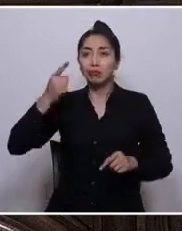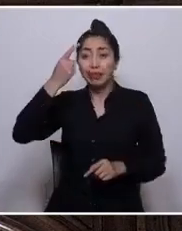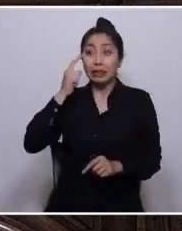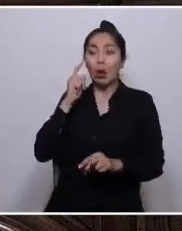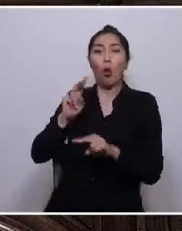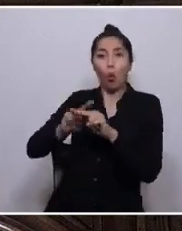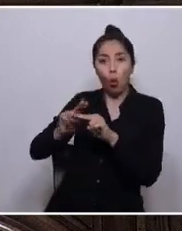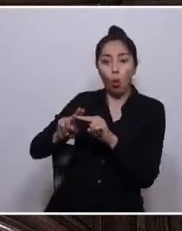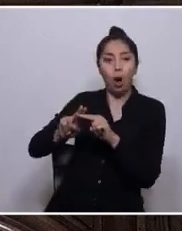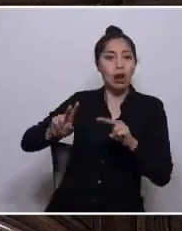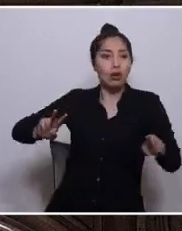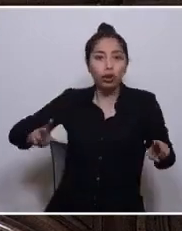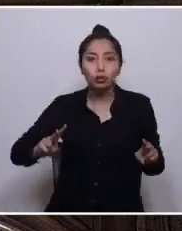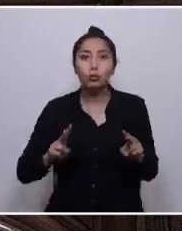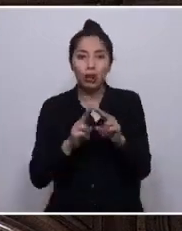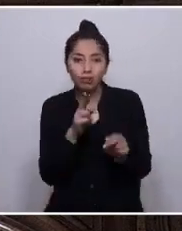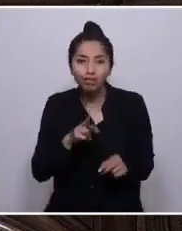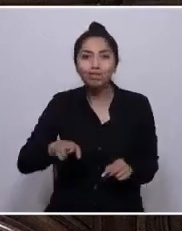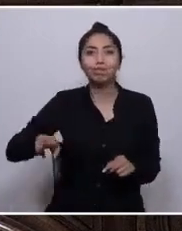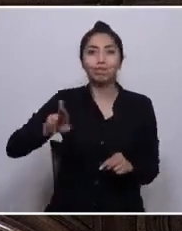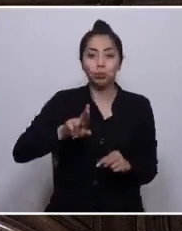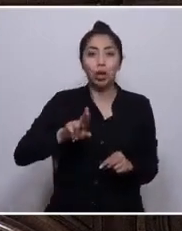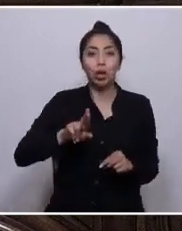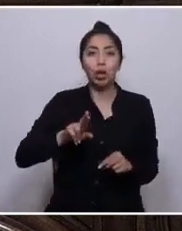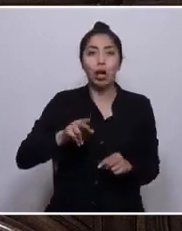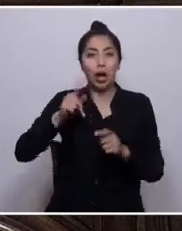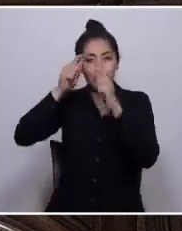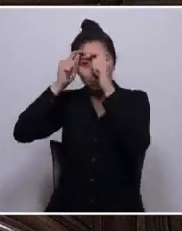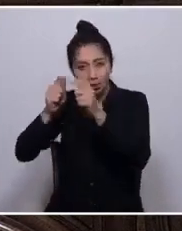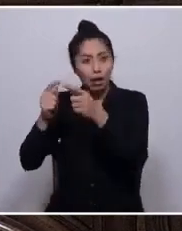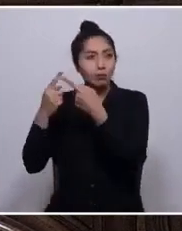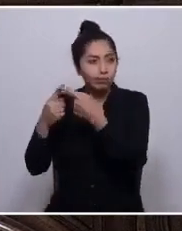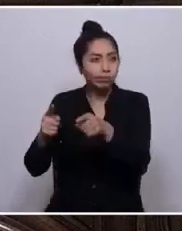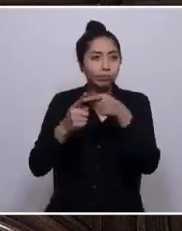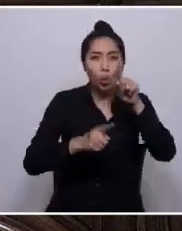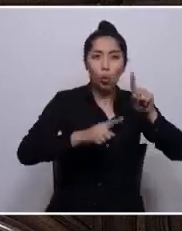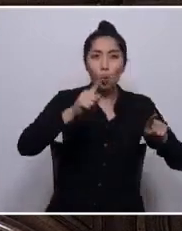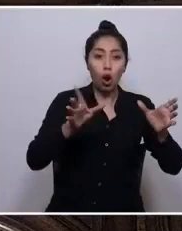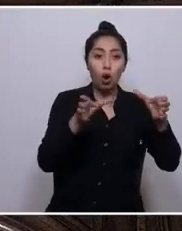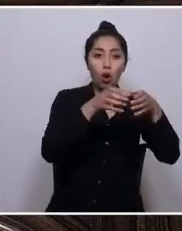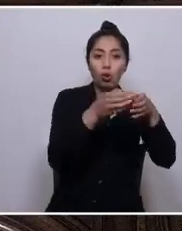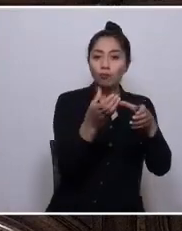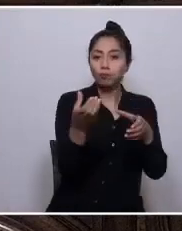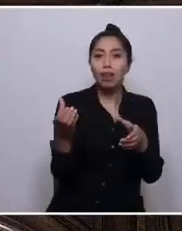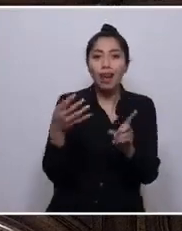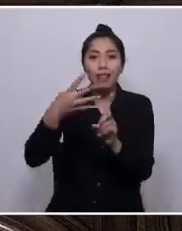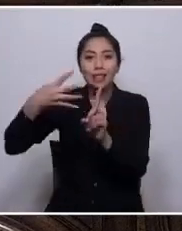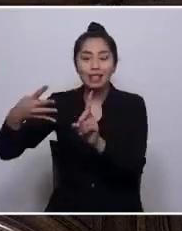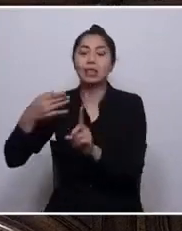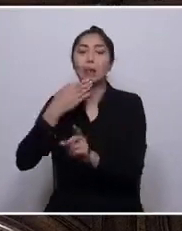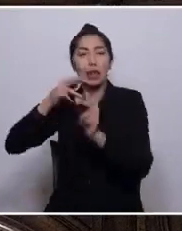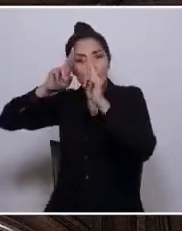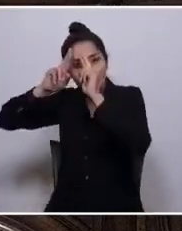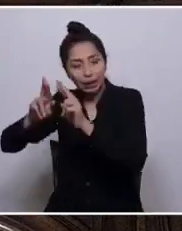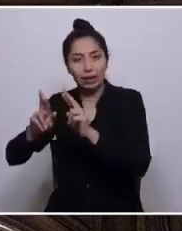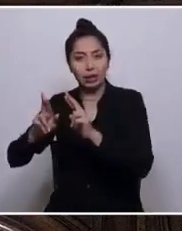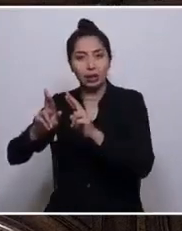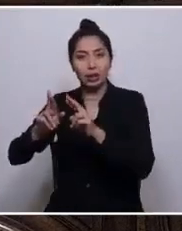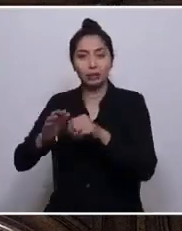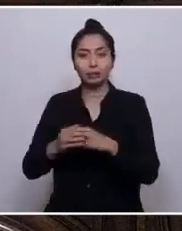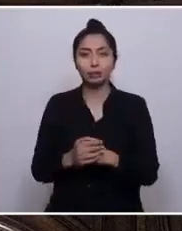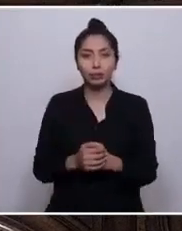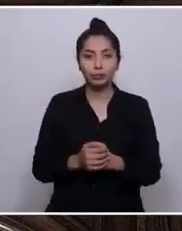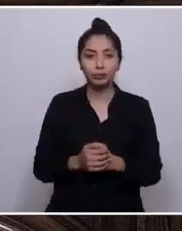diversidades reconocer y nuestras disidencias respetar. Por eso me atreví a venir acá desde